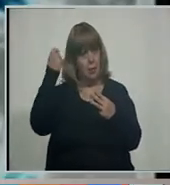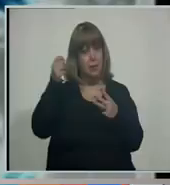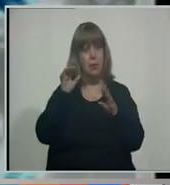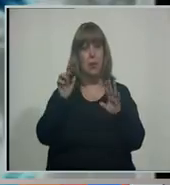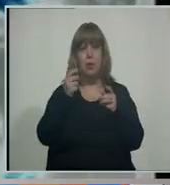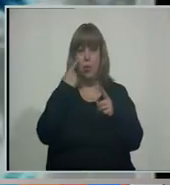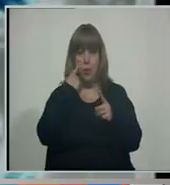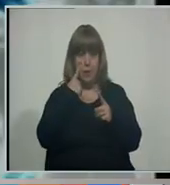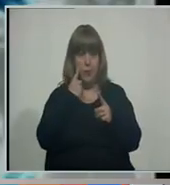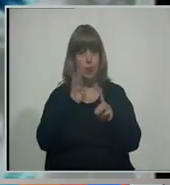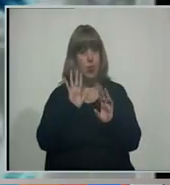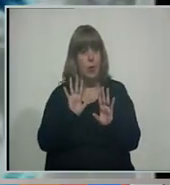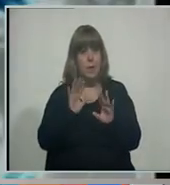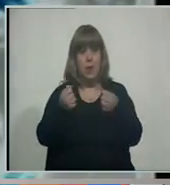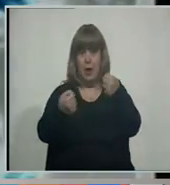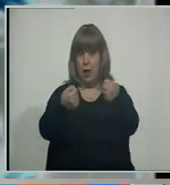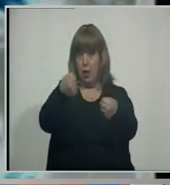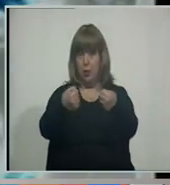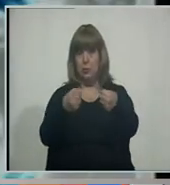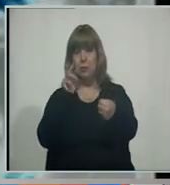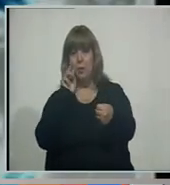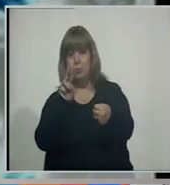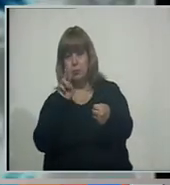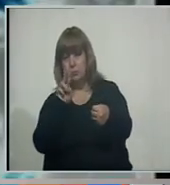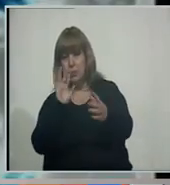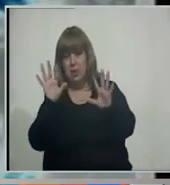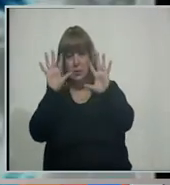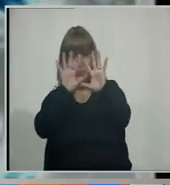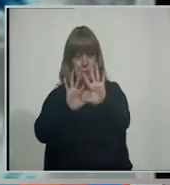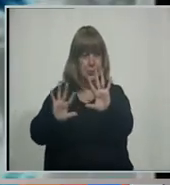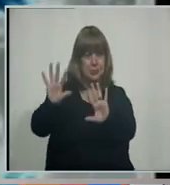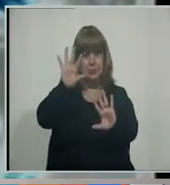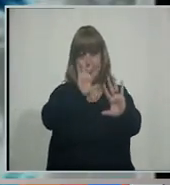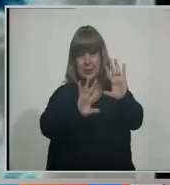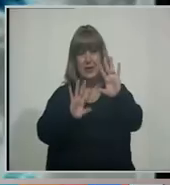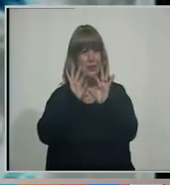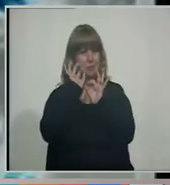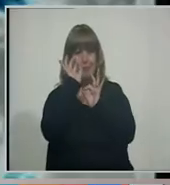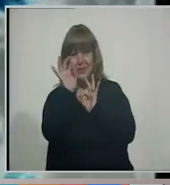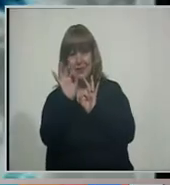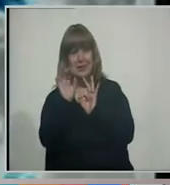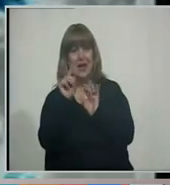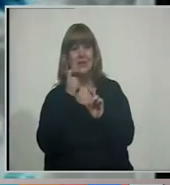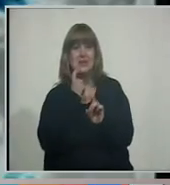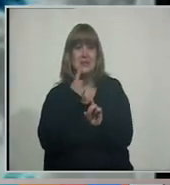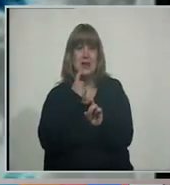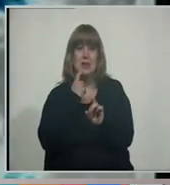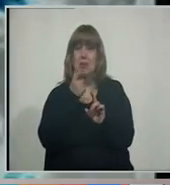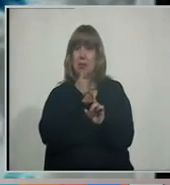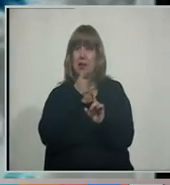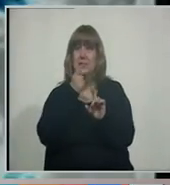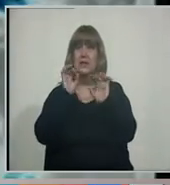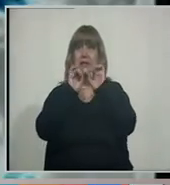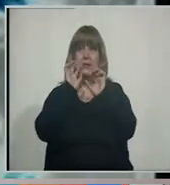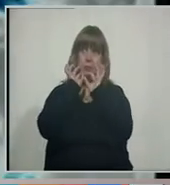estén muy atentos porque el fenómeno protagonista del día de hoy es la niebla. No se ve nada. San Luis tiene el cielo invisible por